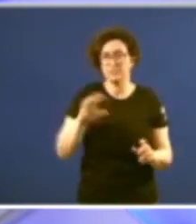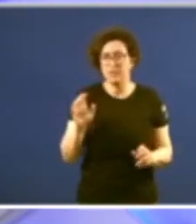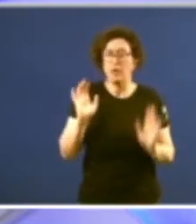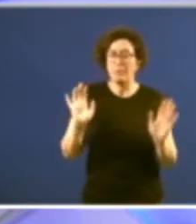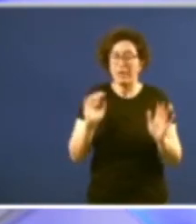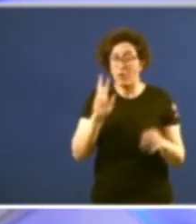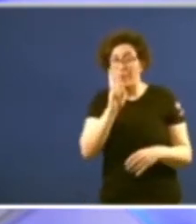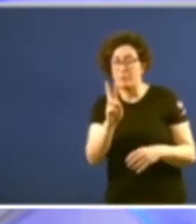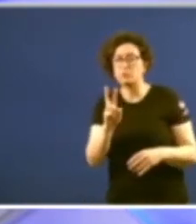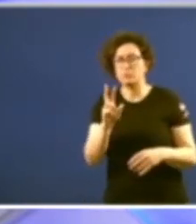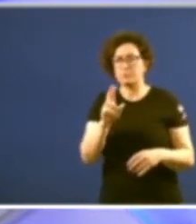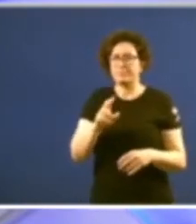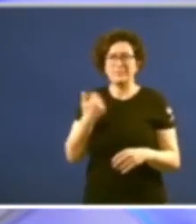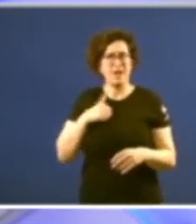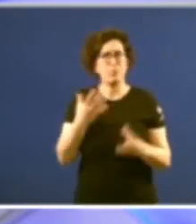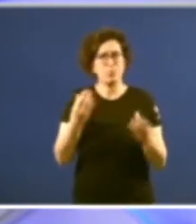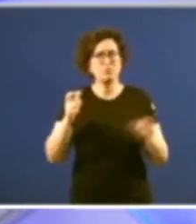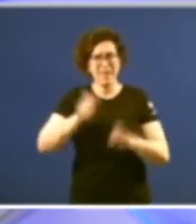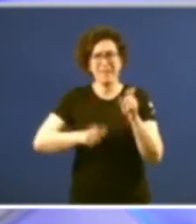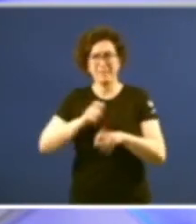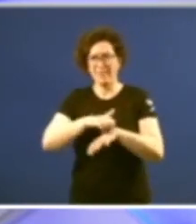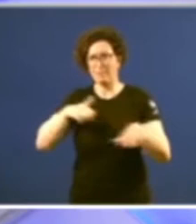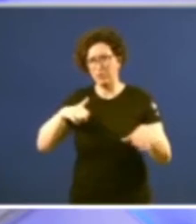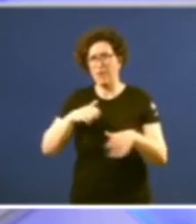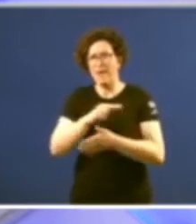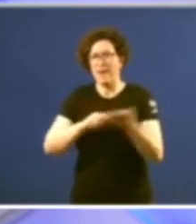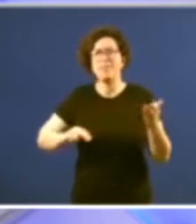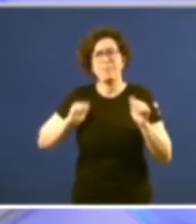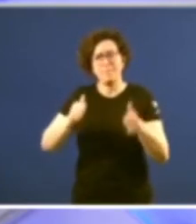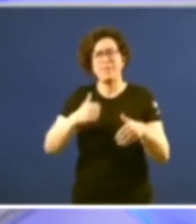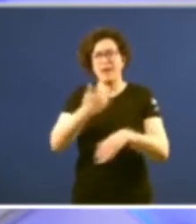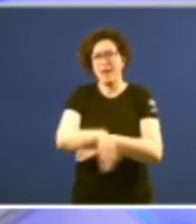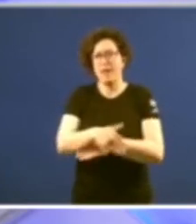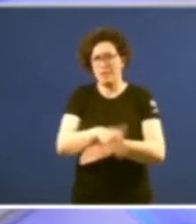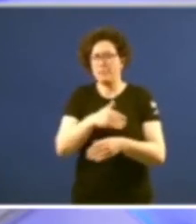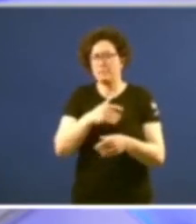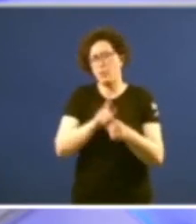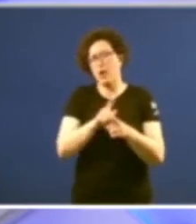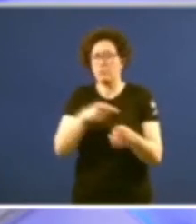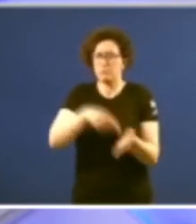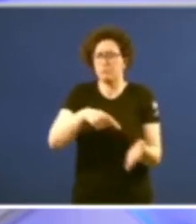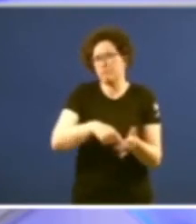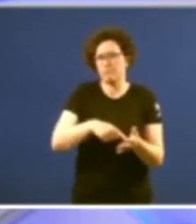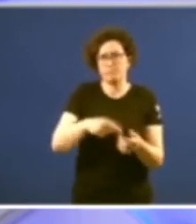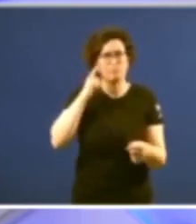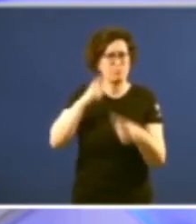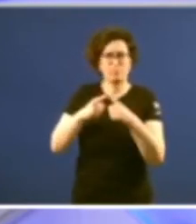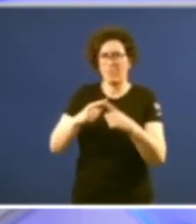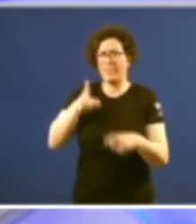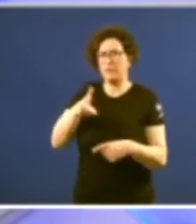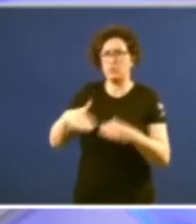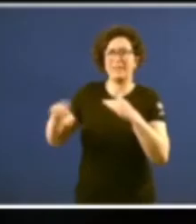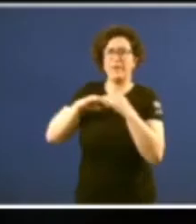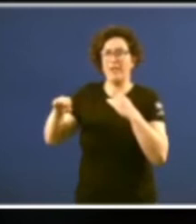que gran parte de Galicia saiu a reclamar un trato en pé de igualdade logo